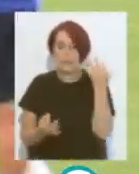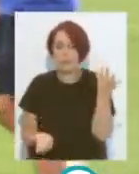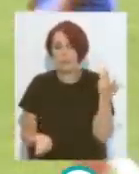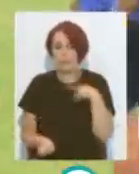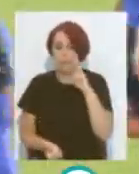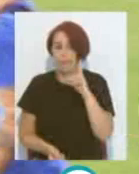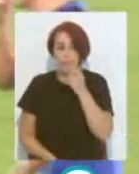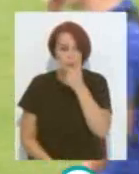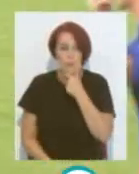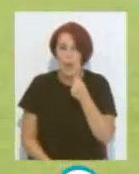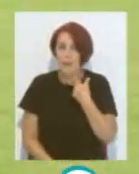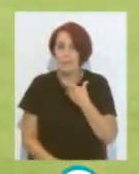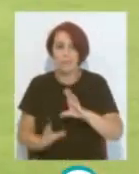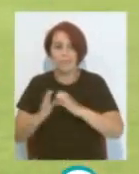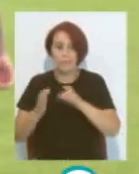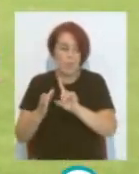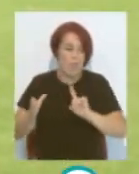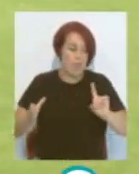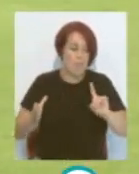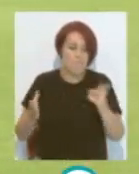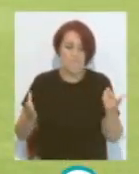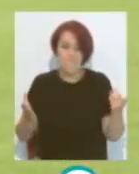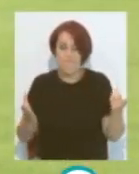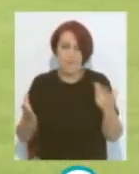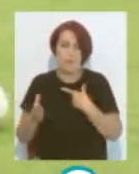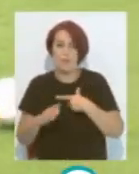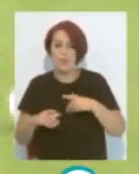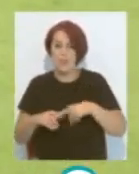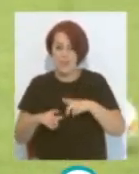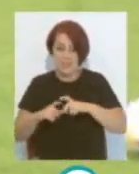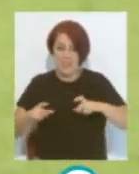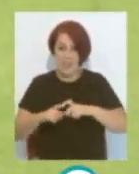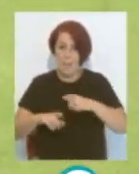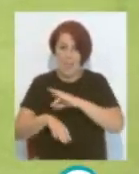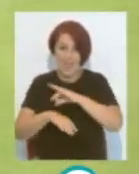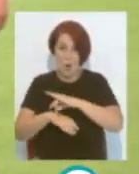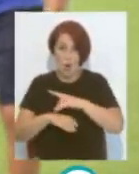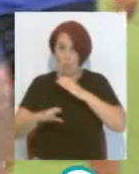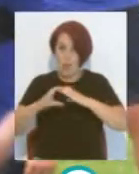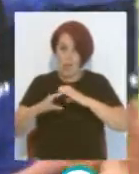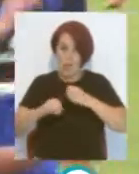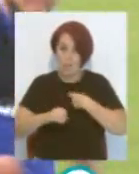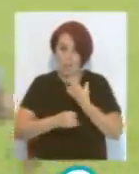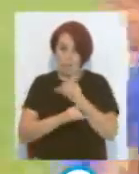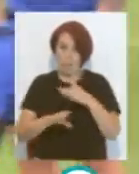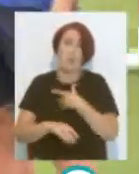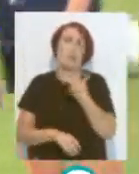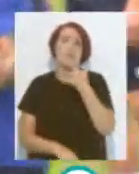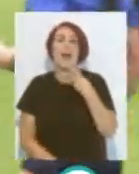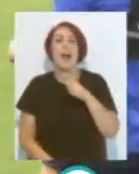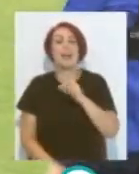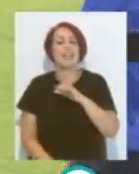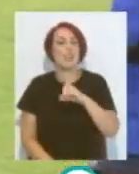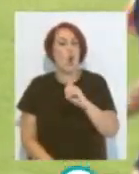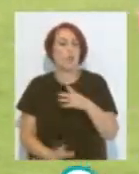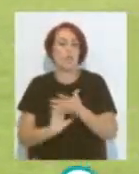a José Mari Junto al resto De sus compañeros En el parte médico Que hace oficial El club Habla de la Situación de Yonander Garrido Pero no hace